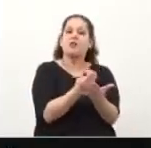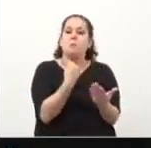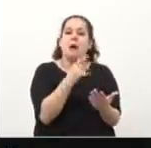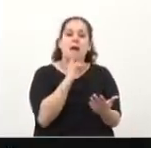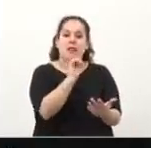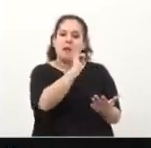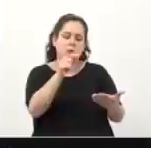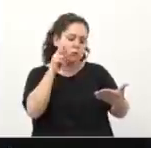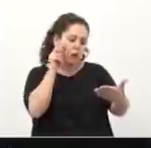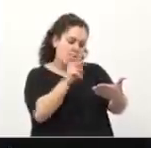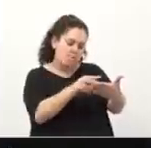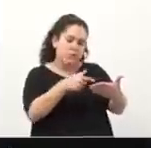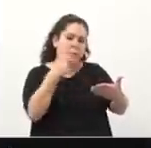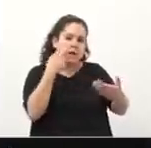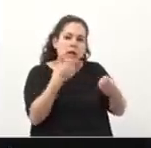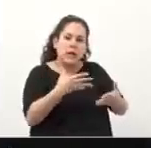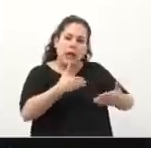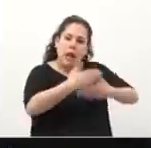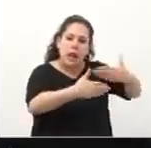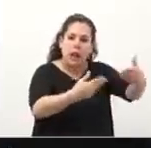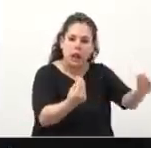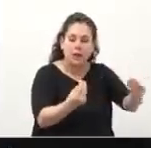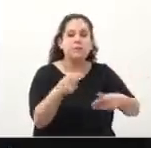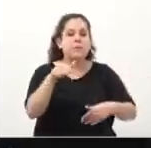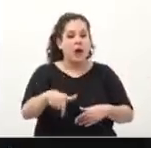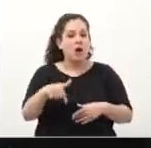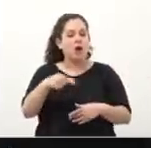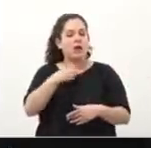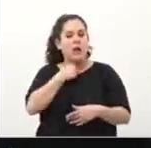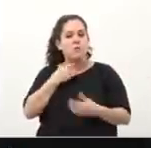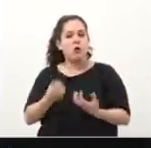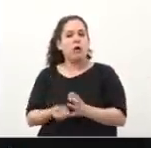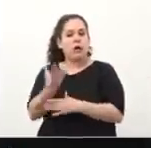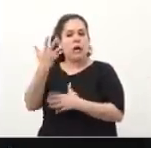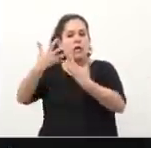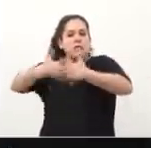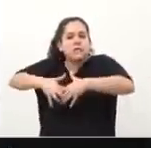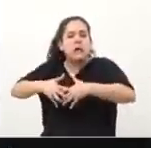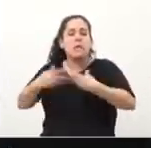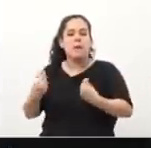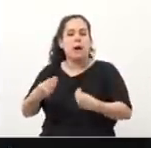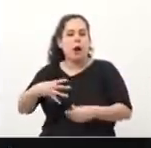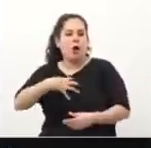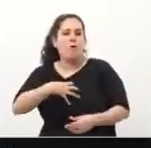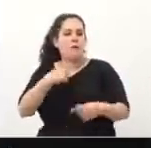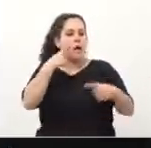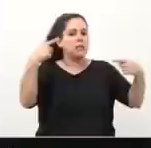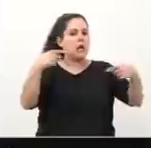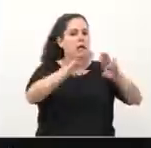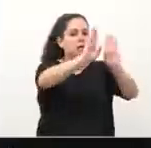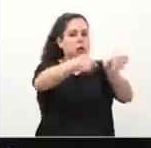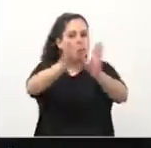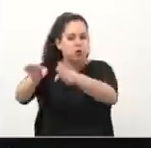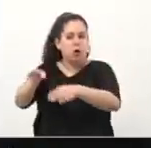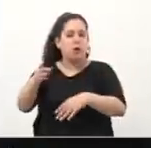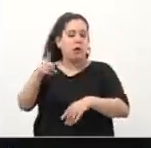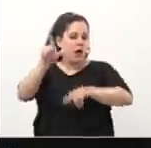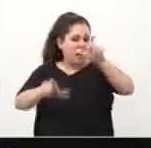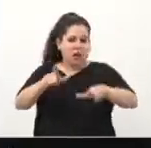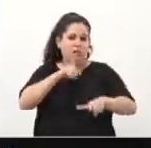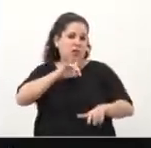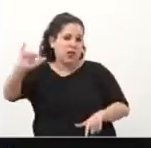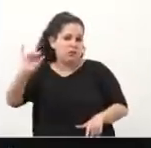Pero sobre todo nosotros vamos a crear un sistema que nos permita volver a creer en las instituciones. La gente no denuncia porque la gente no cree en las